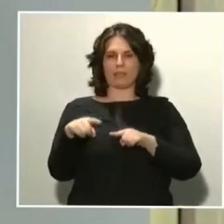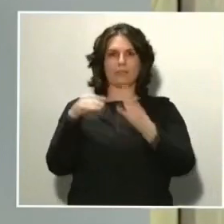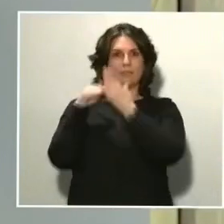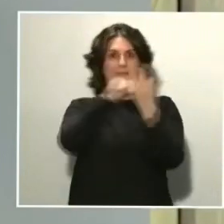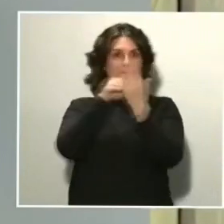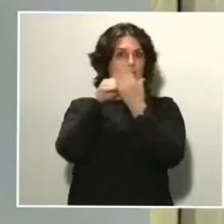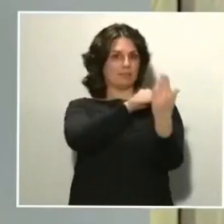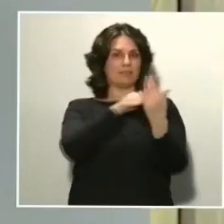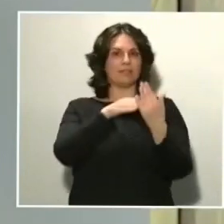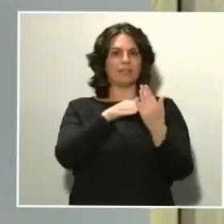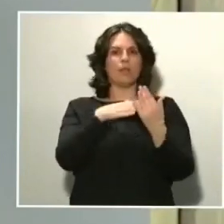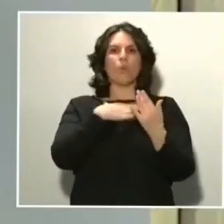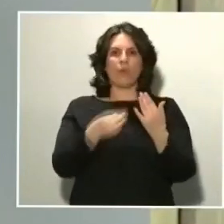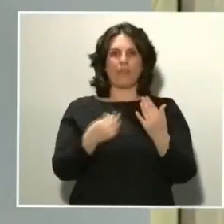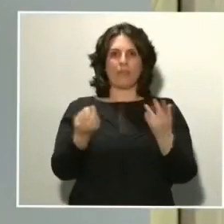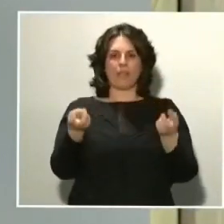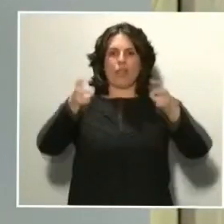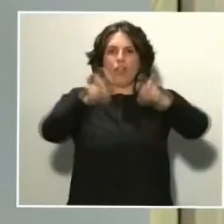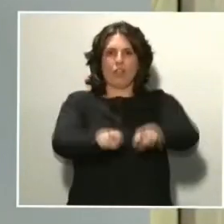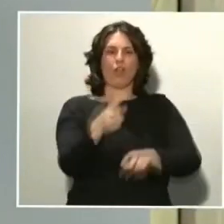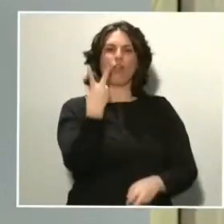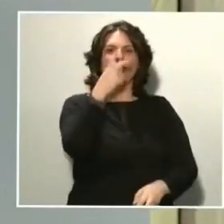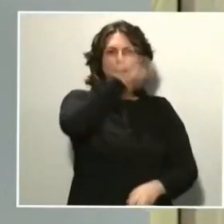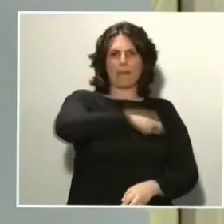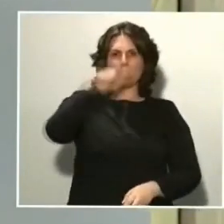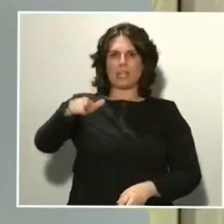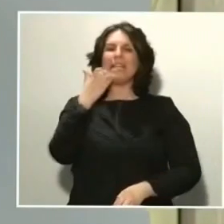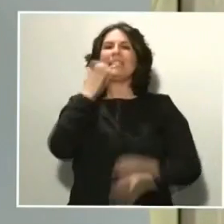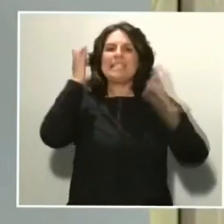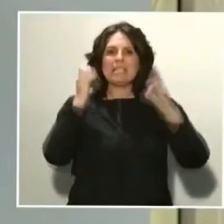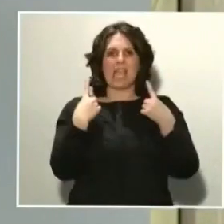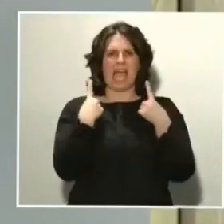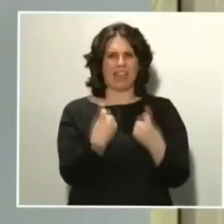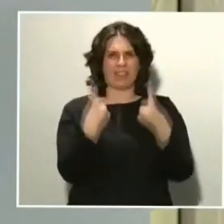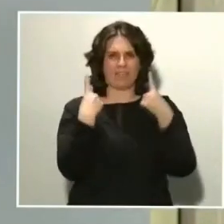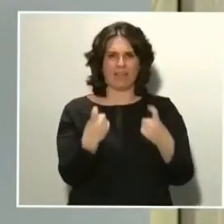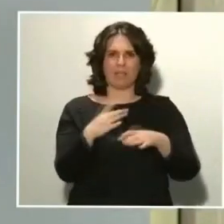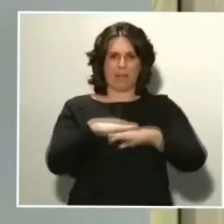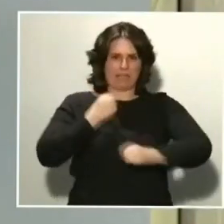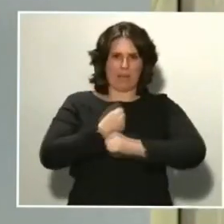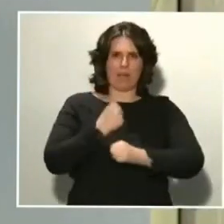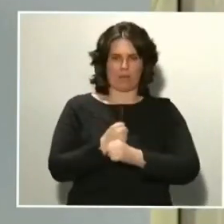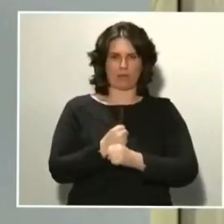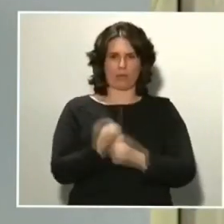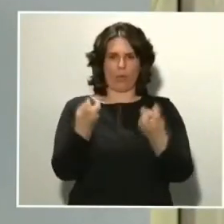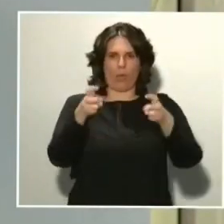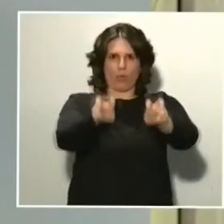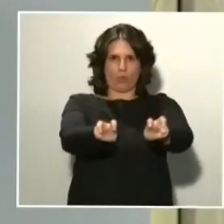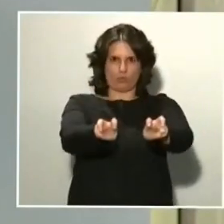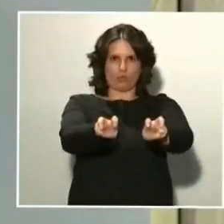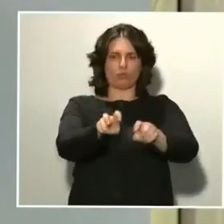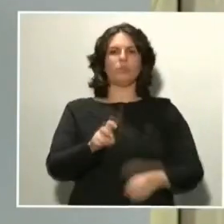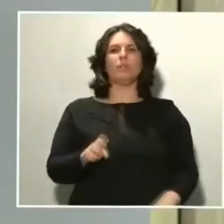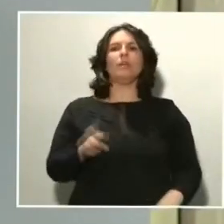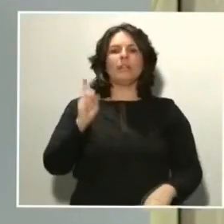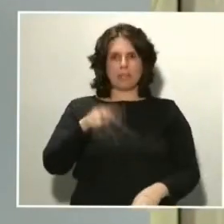personas en cabina cuando ello es absolutamente esencial para la labor que están realizando. Y, además, se permite la apertura